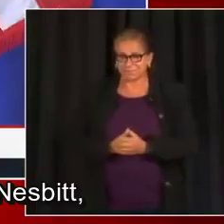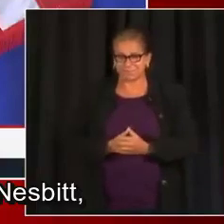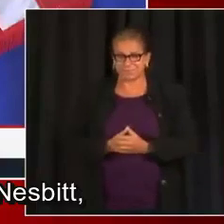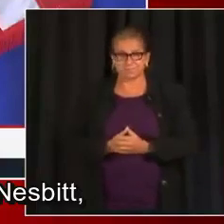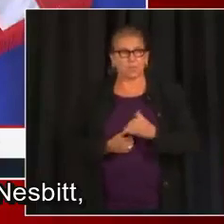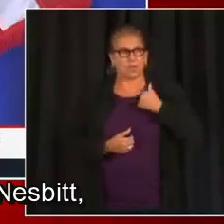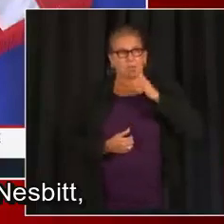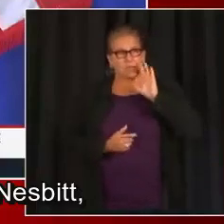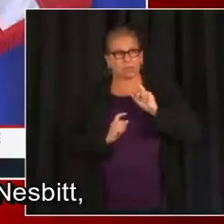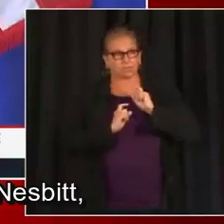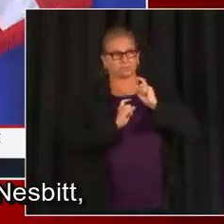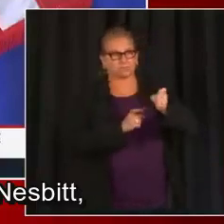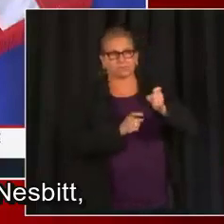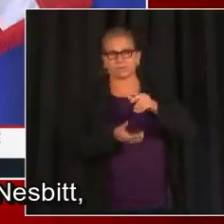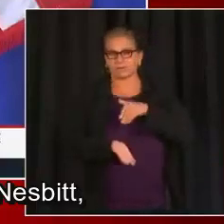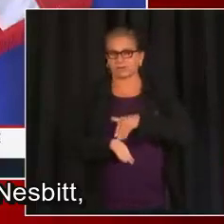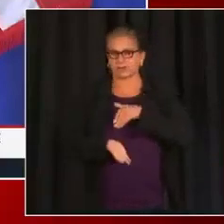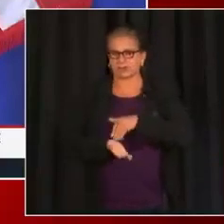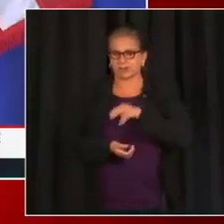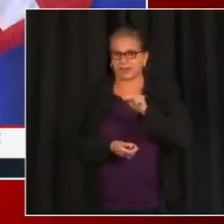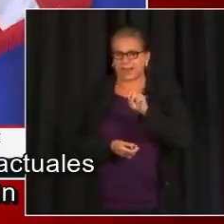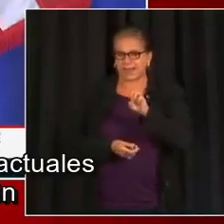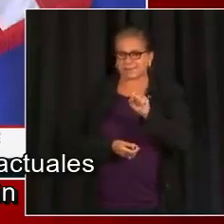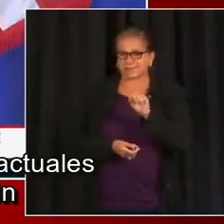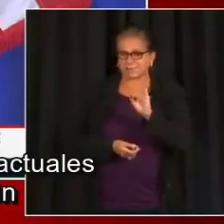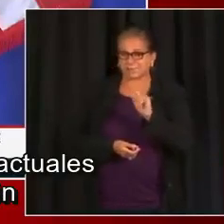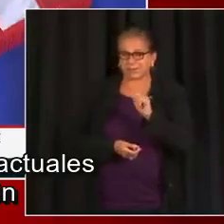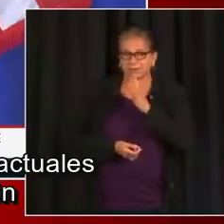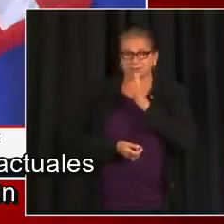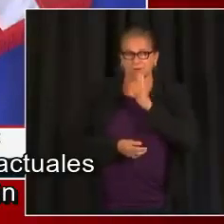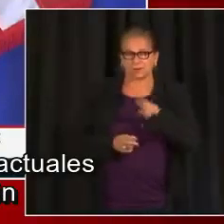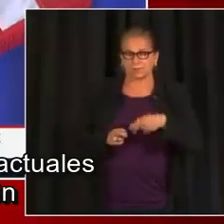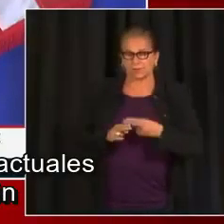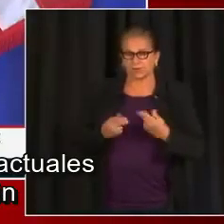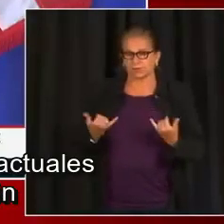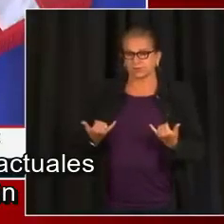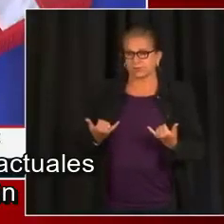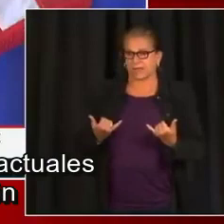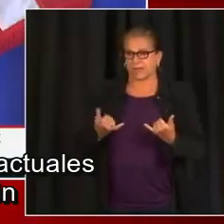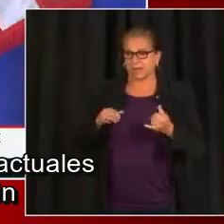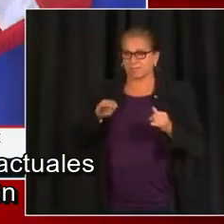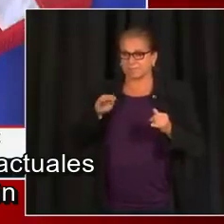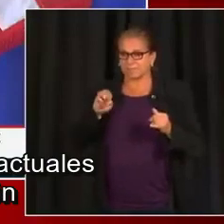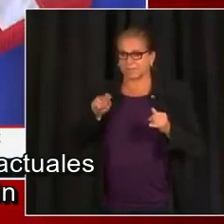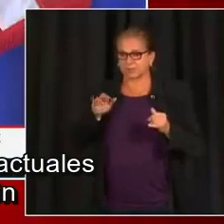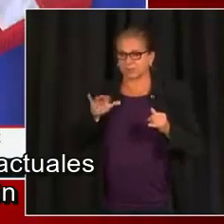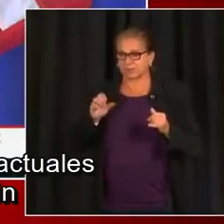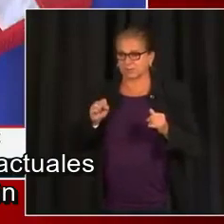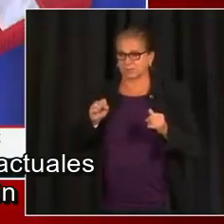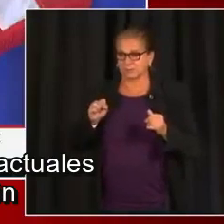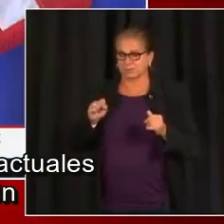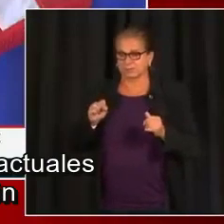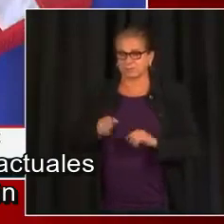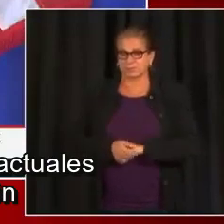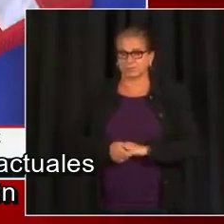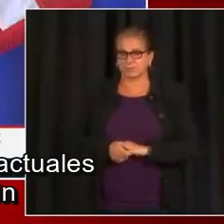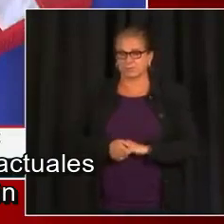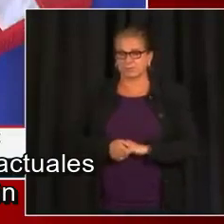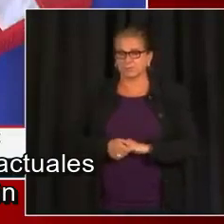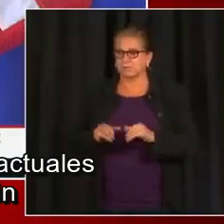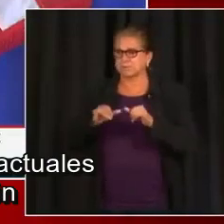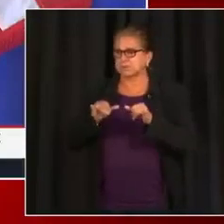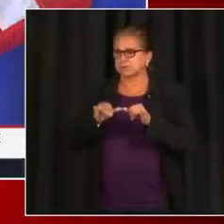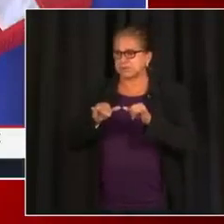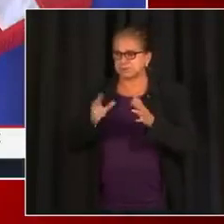Voy a cederle la palabra a la doctora Nesbitt, que va a hablar sobre las métricas actuales y va a compartir su